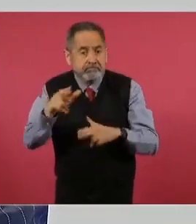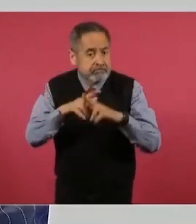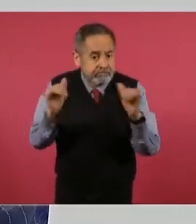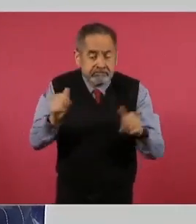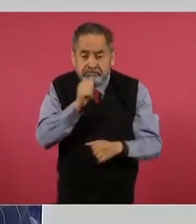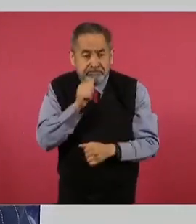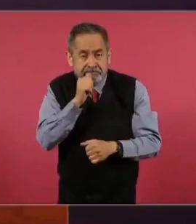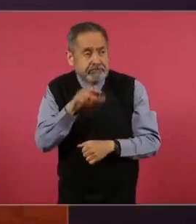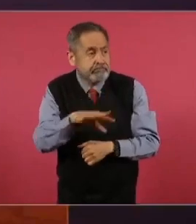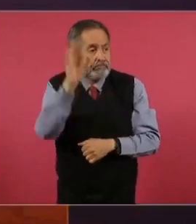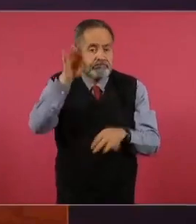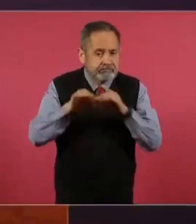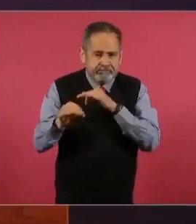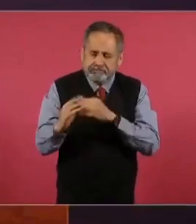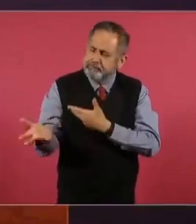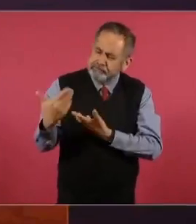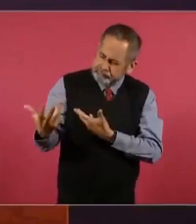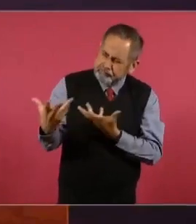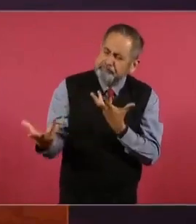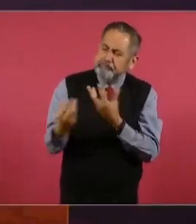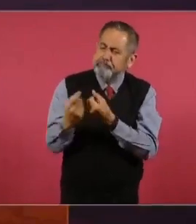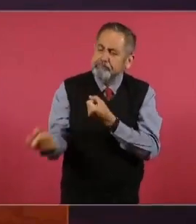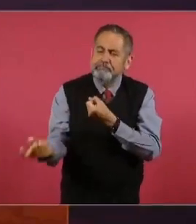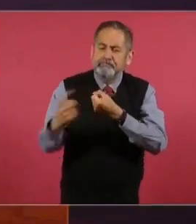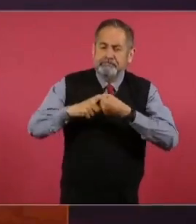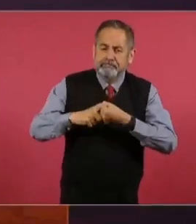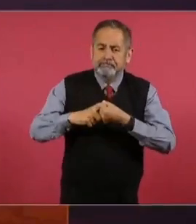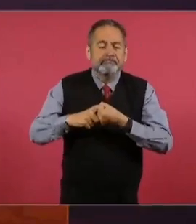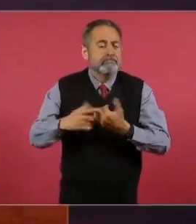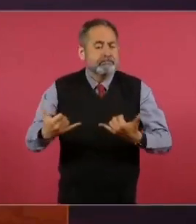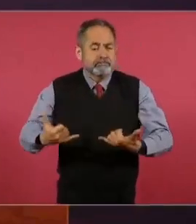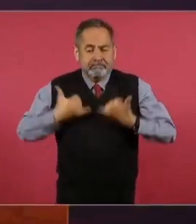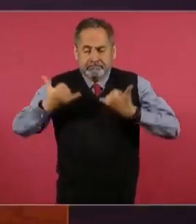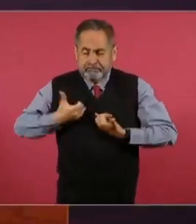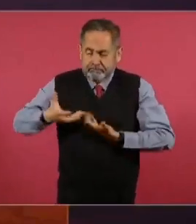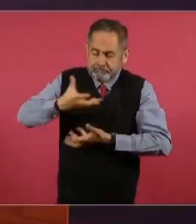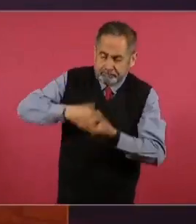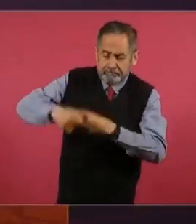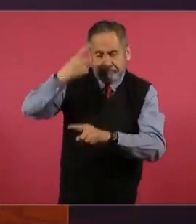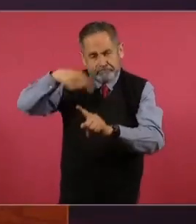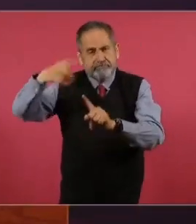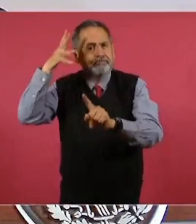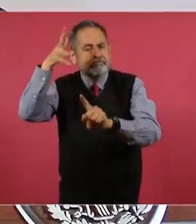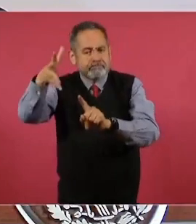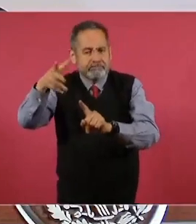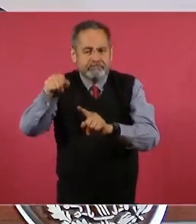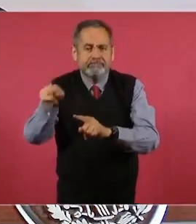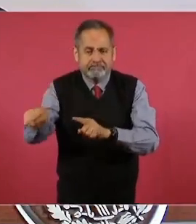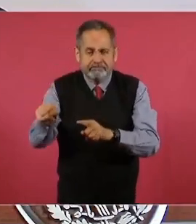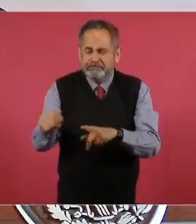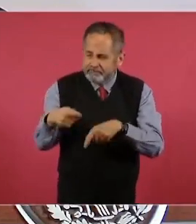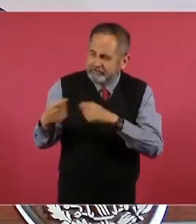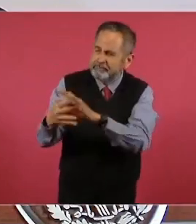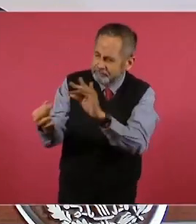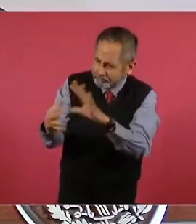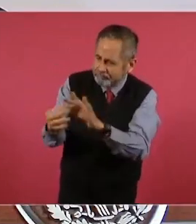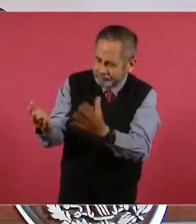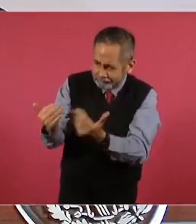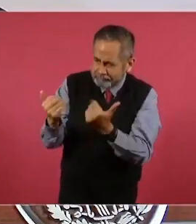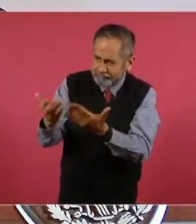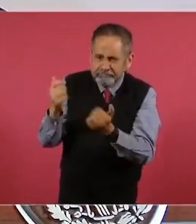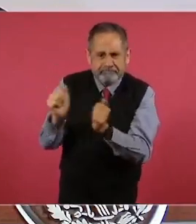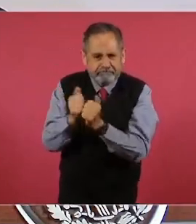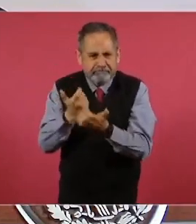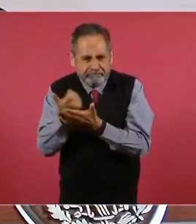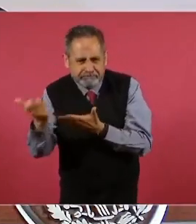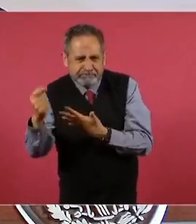empleo a sumarse al programa de Jóvenes Construyendo el Futuro. Esto lo trabajamos en conjunto con